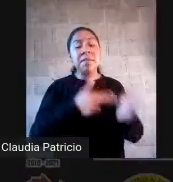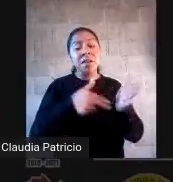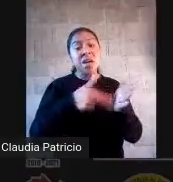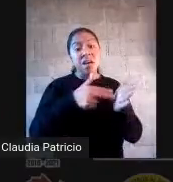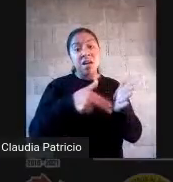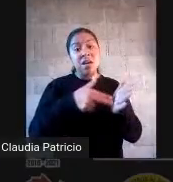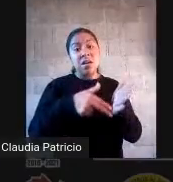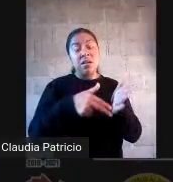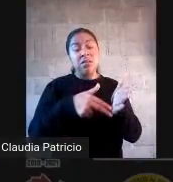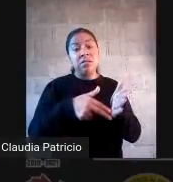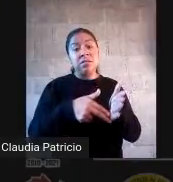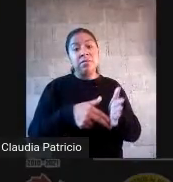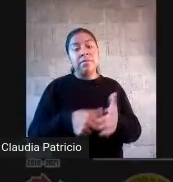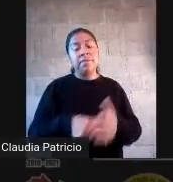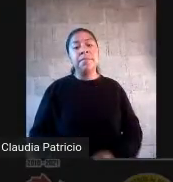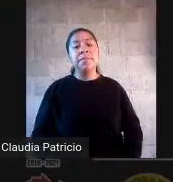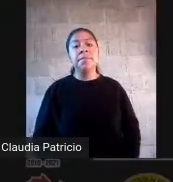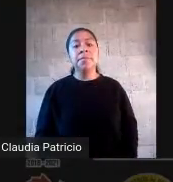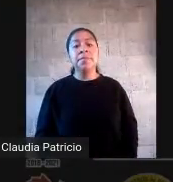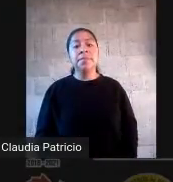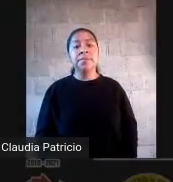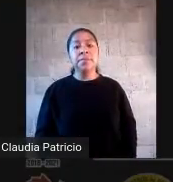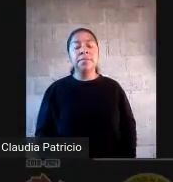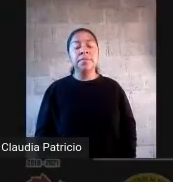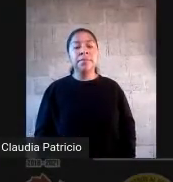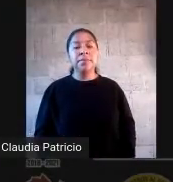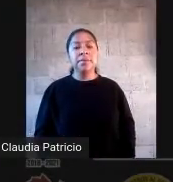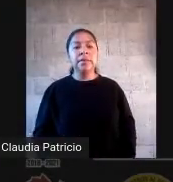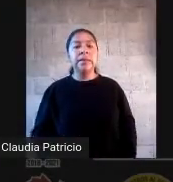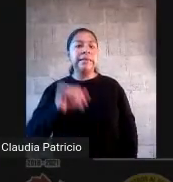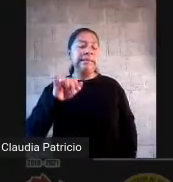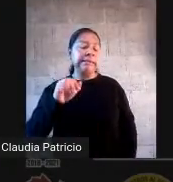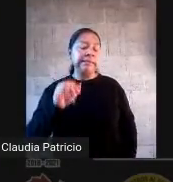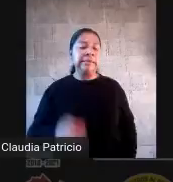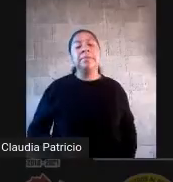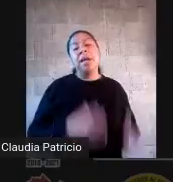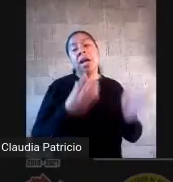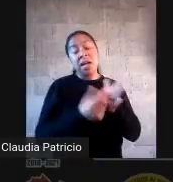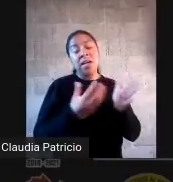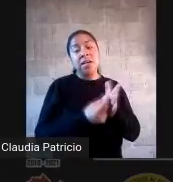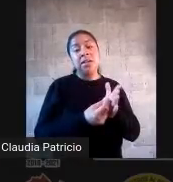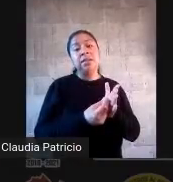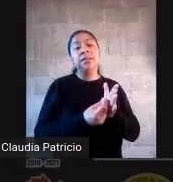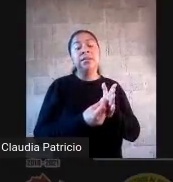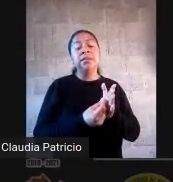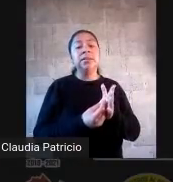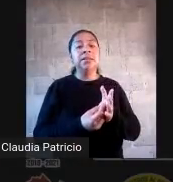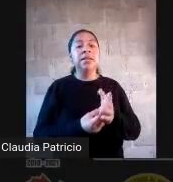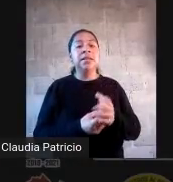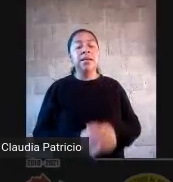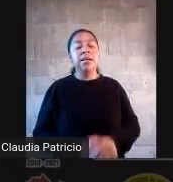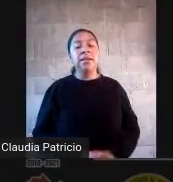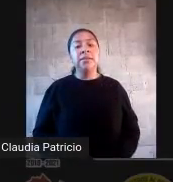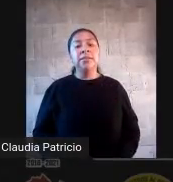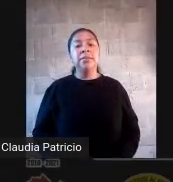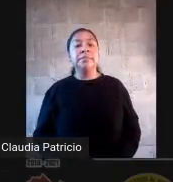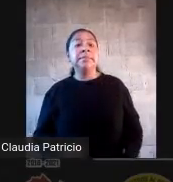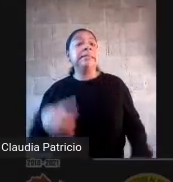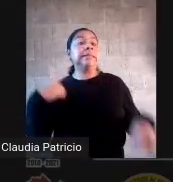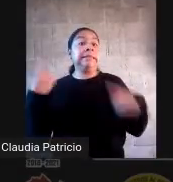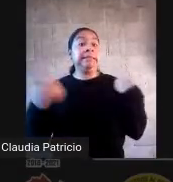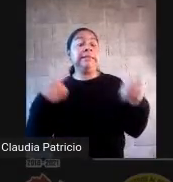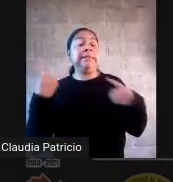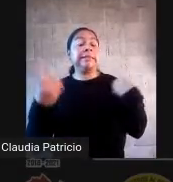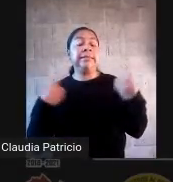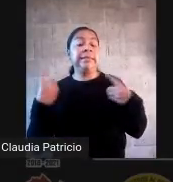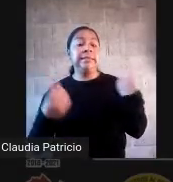usarlas. ¿Sí? Para hacer la clase un poquito más amena, pero también más práctica